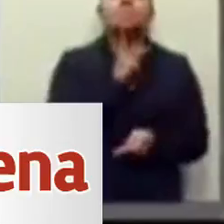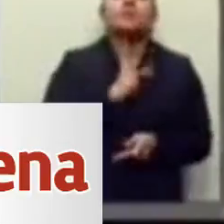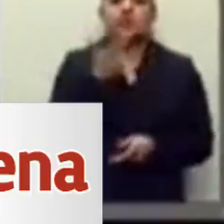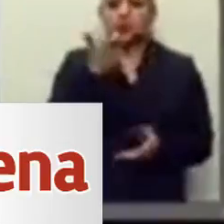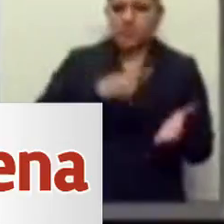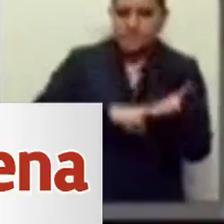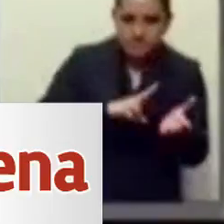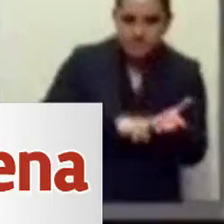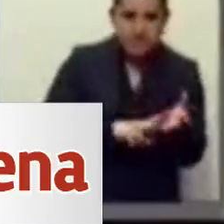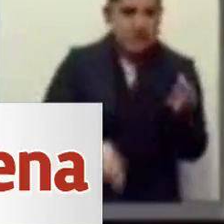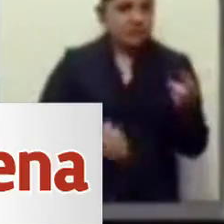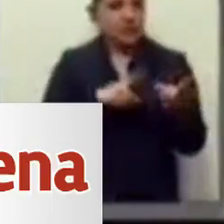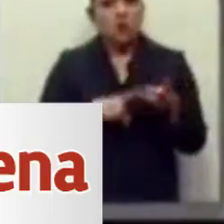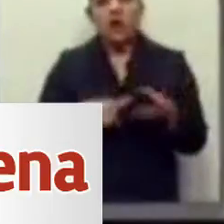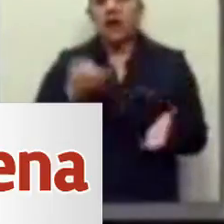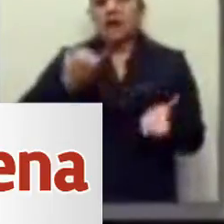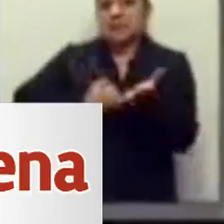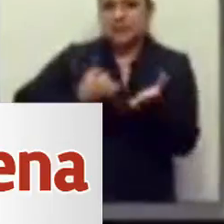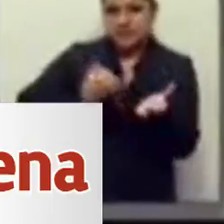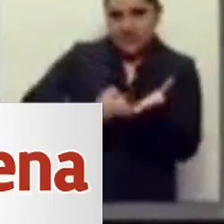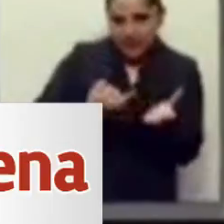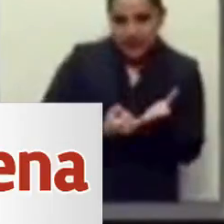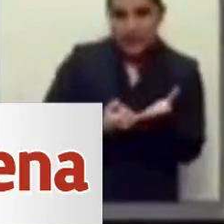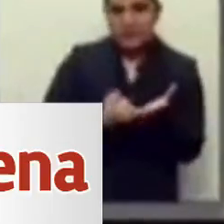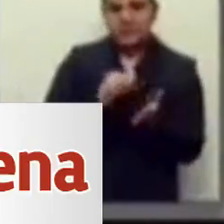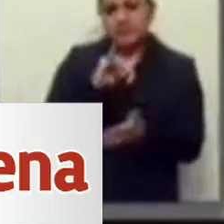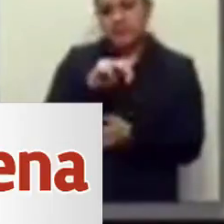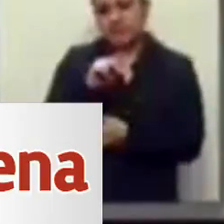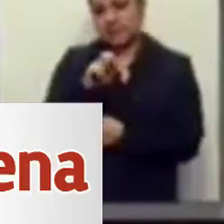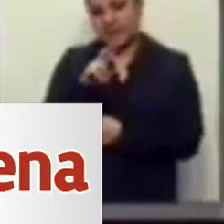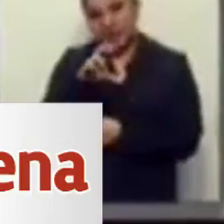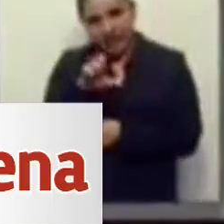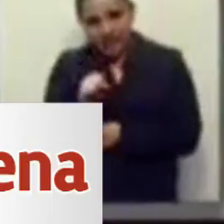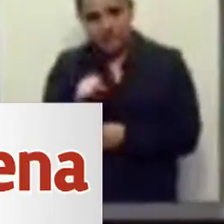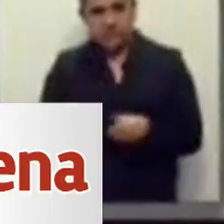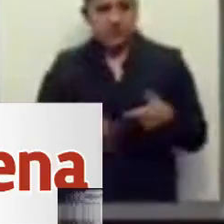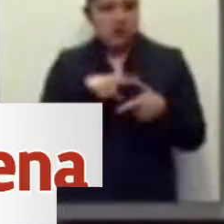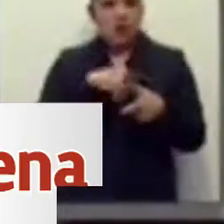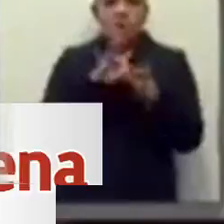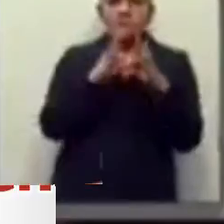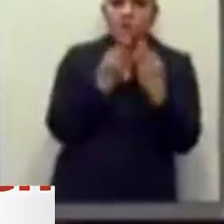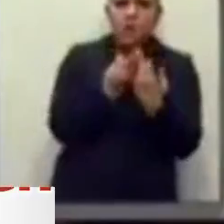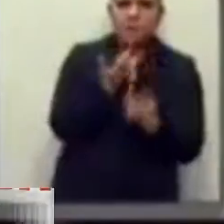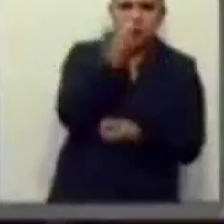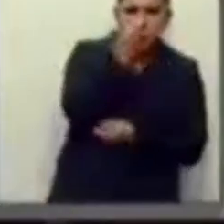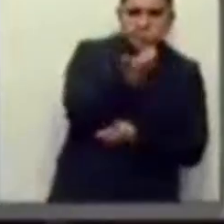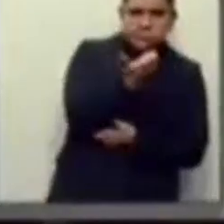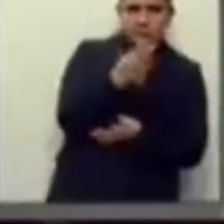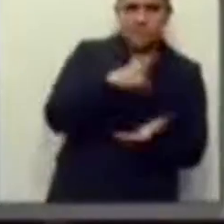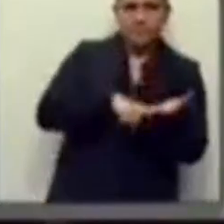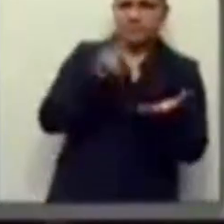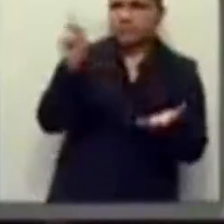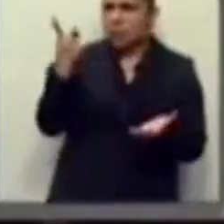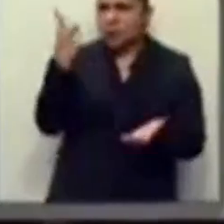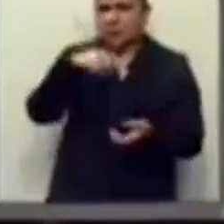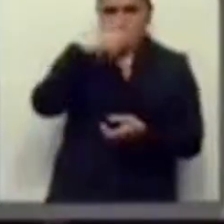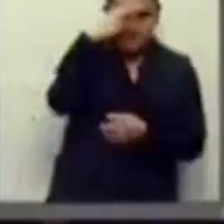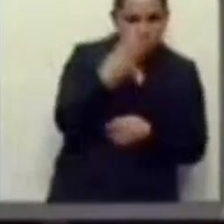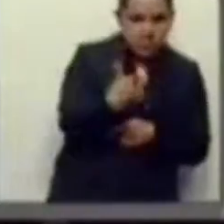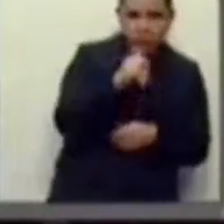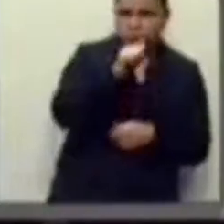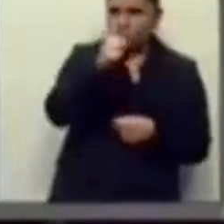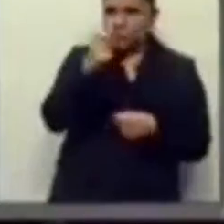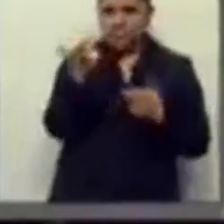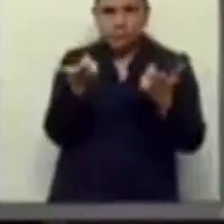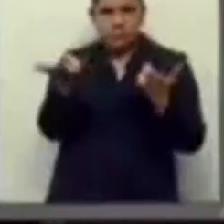como la tasa de interés, como el tipo de cambio, etc. Sin ese organismo independiente tampoco conocemos el detalle